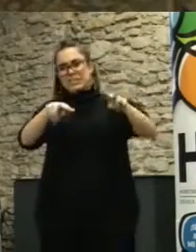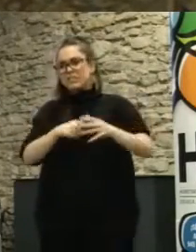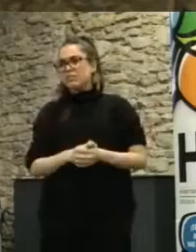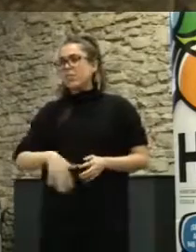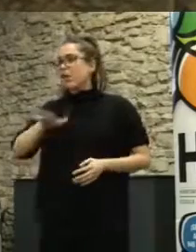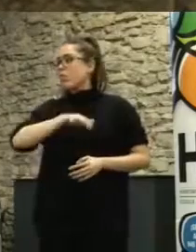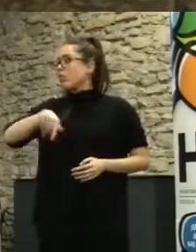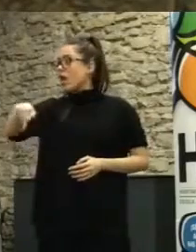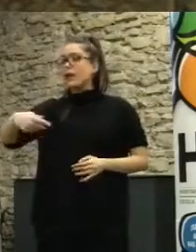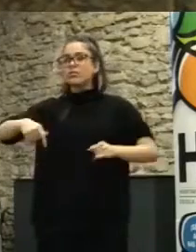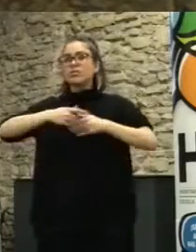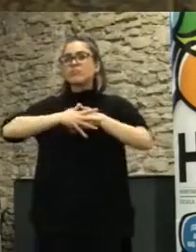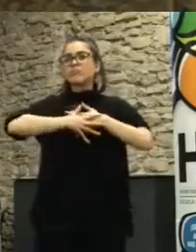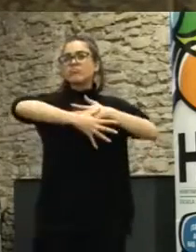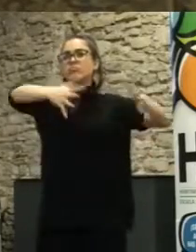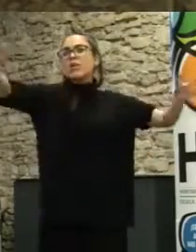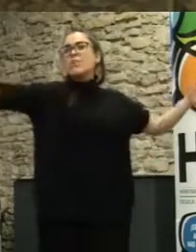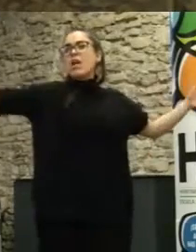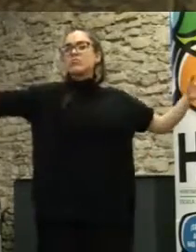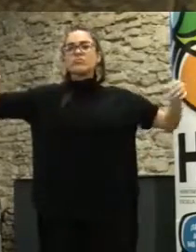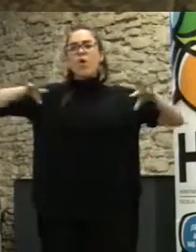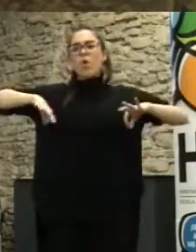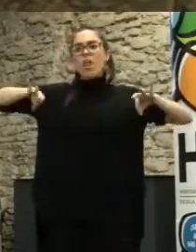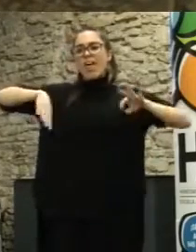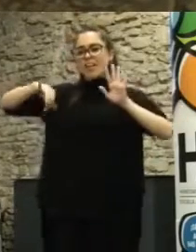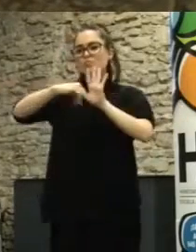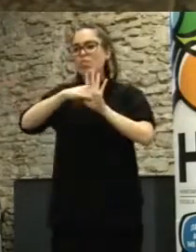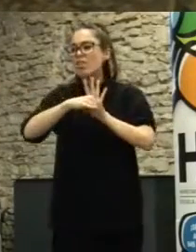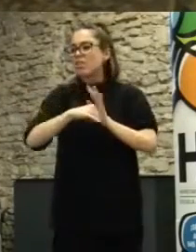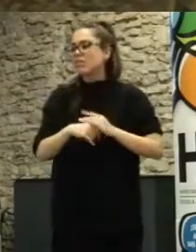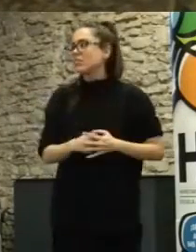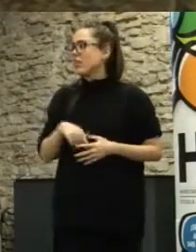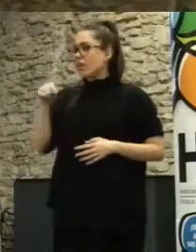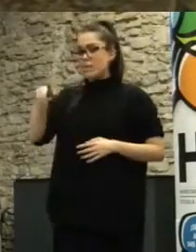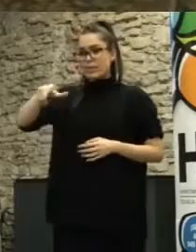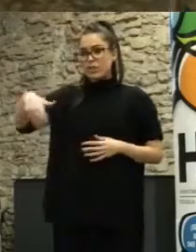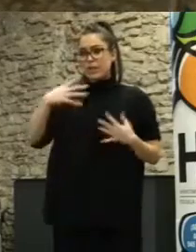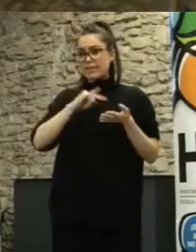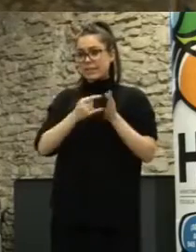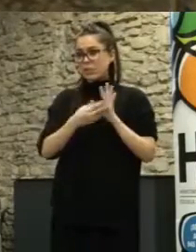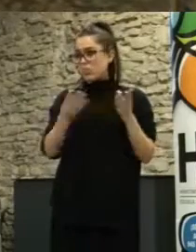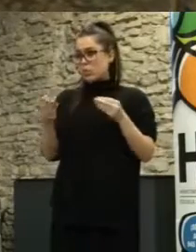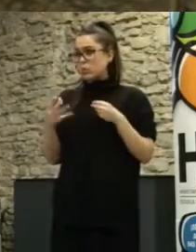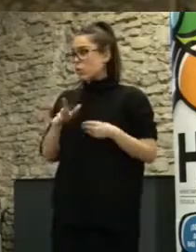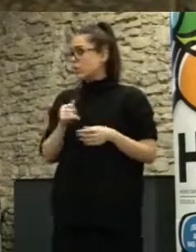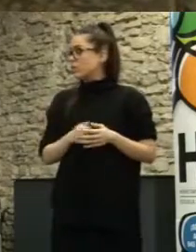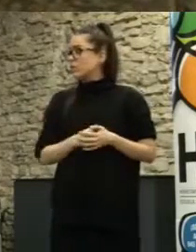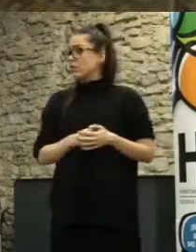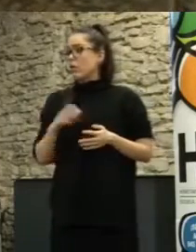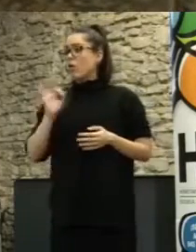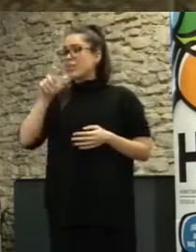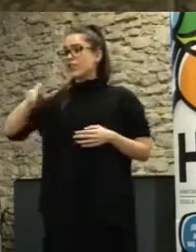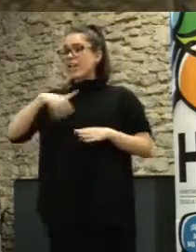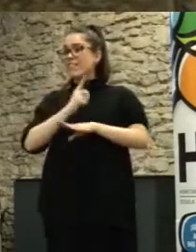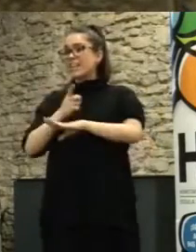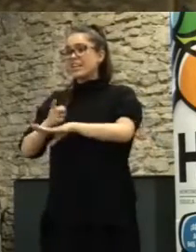espacio como este que sea diáfano más cercano en el que hay aquí hay muchos técnicos y directivos o gente